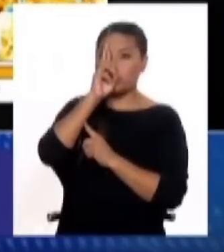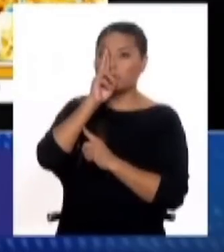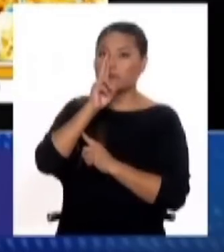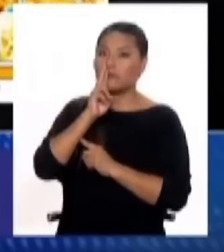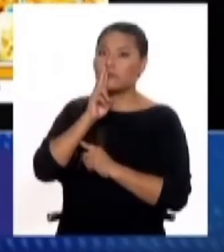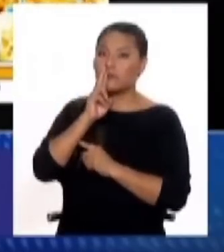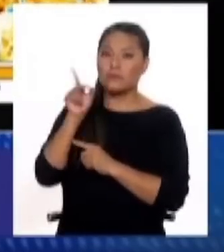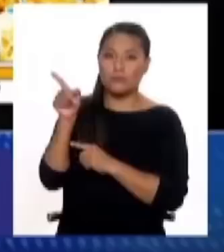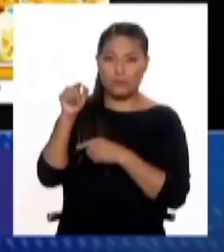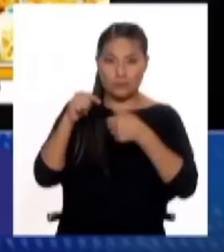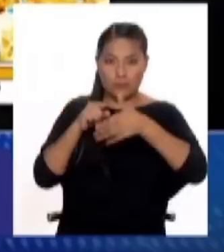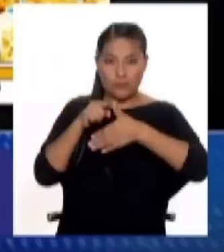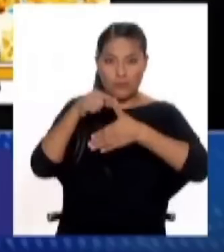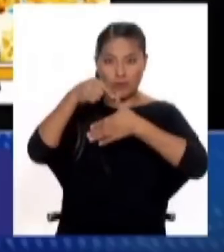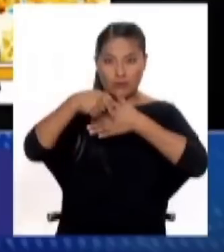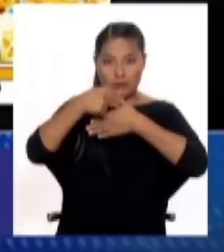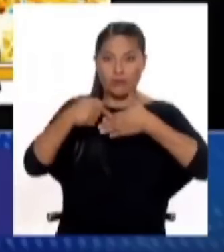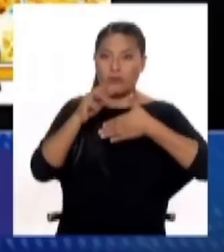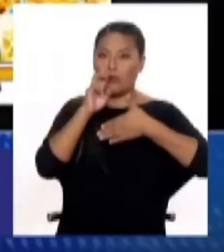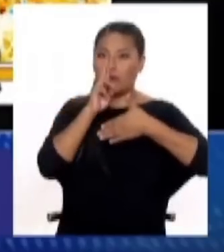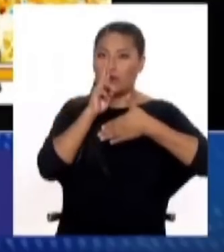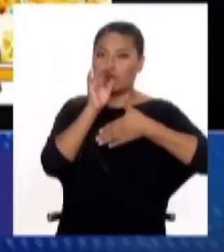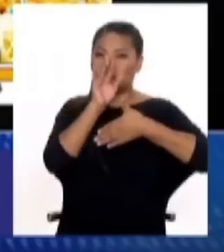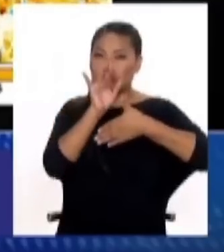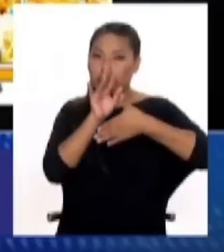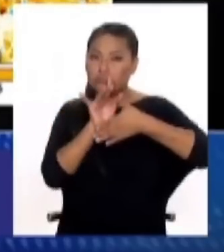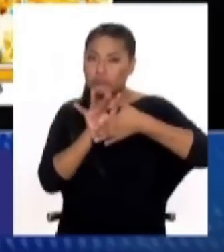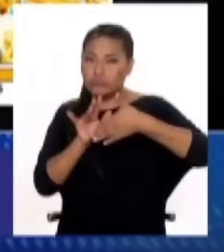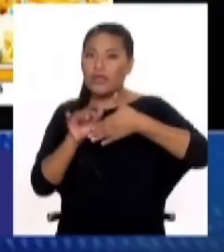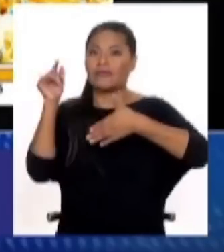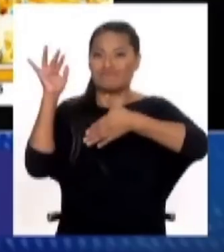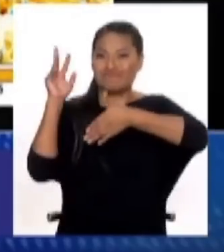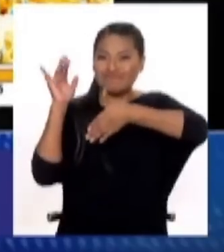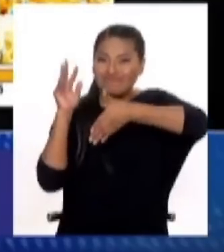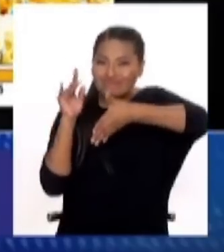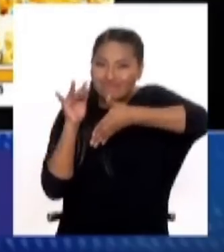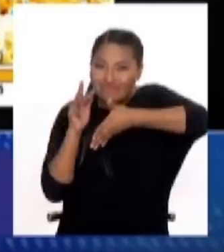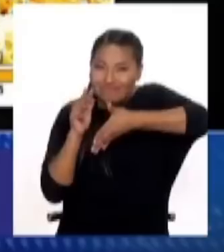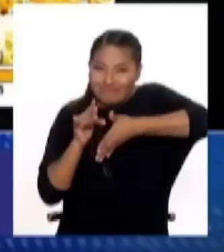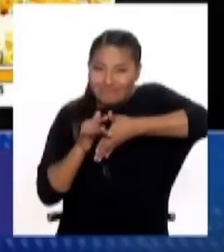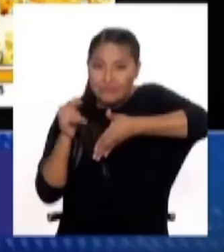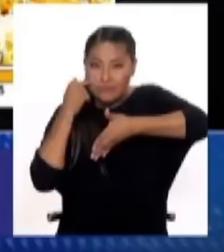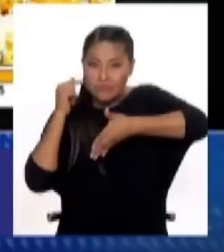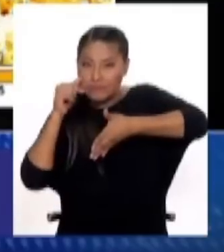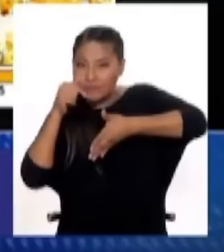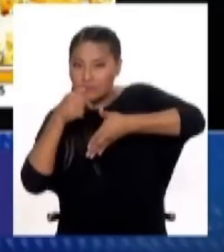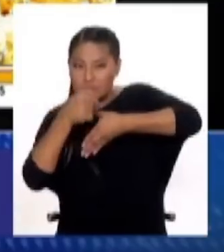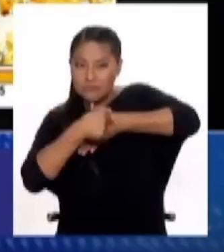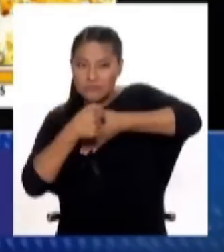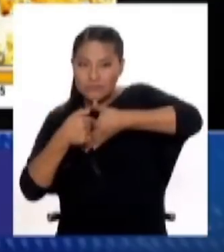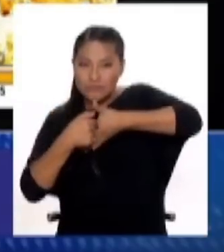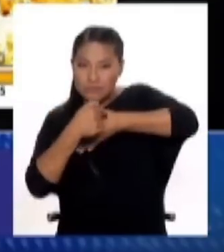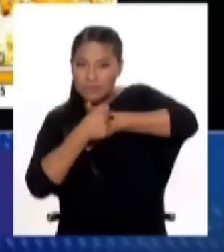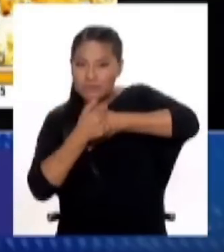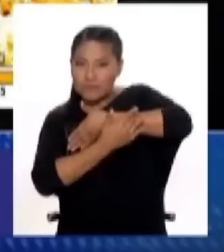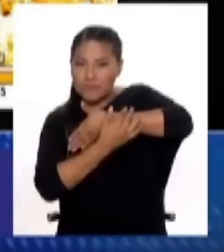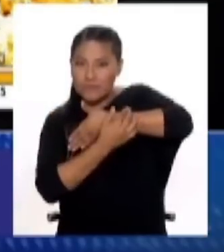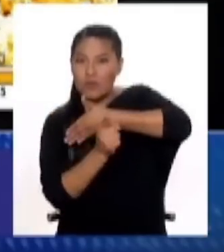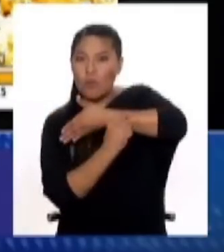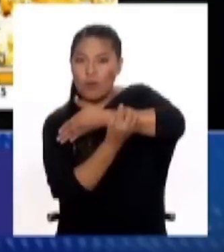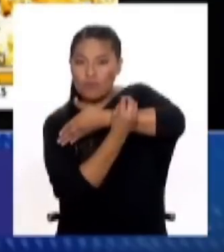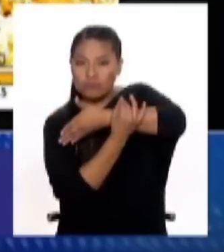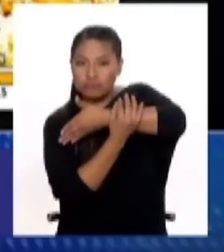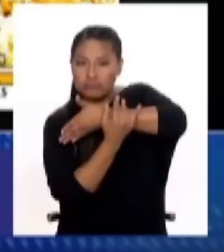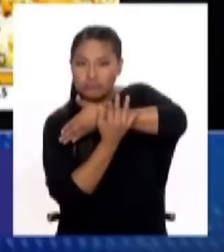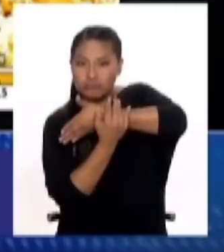del Perú en color rojo. Exactamente, ese mapa. Tú ves que en el cuadrante 3-4, digamos, ya está avanzando la